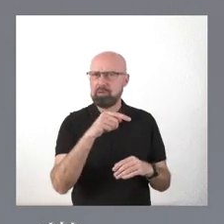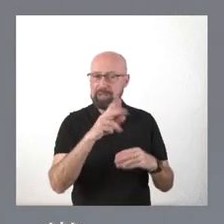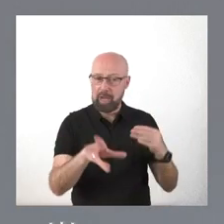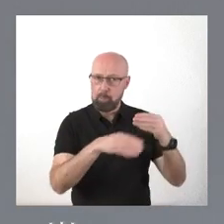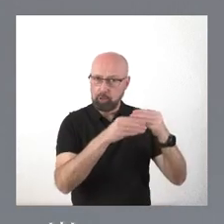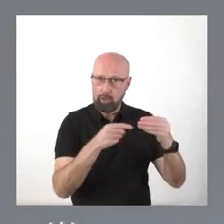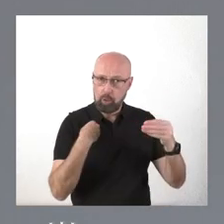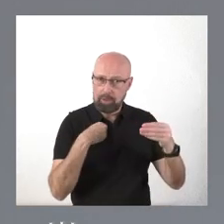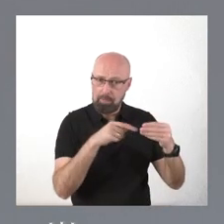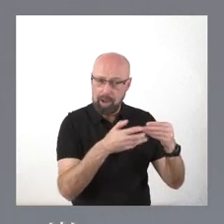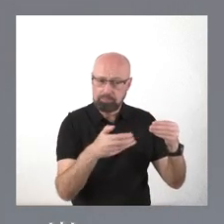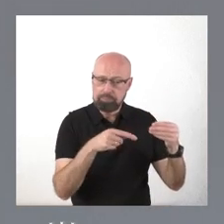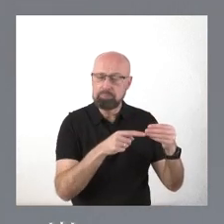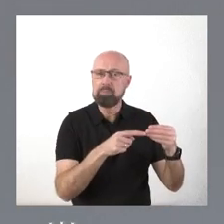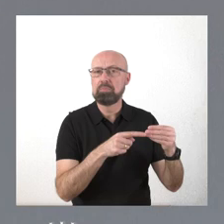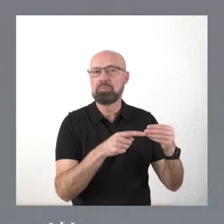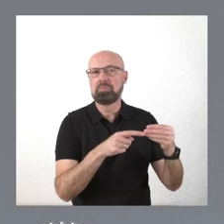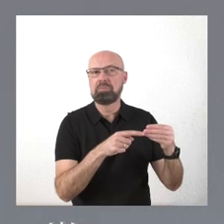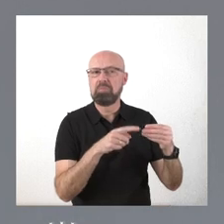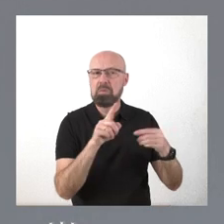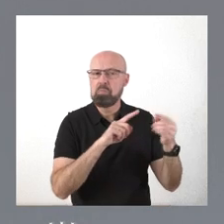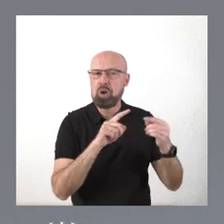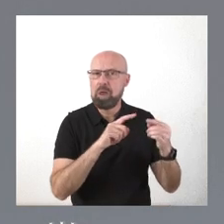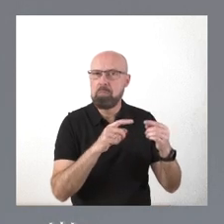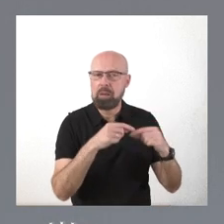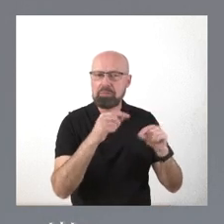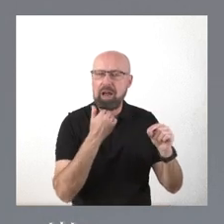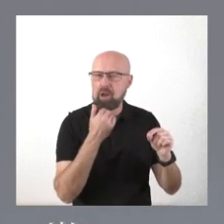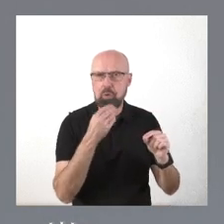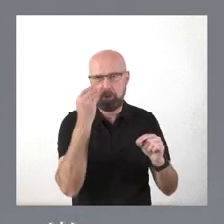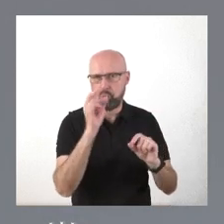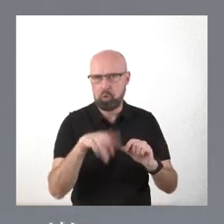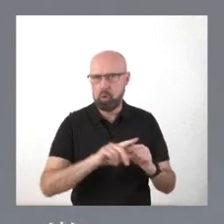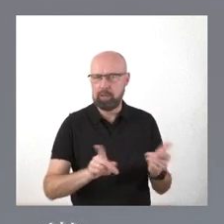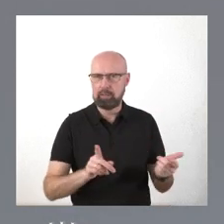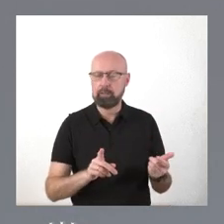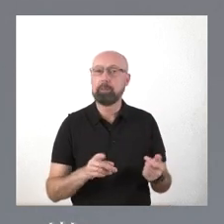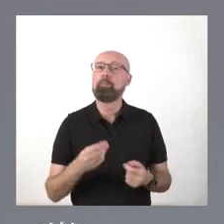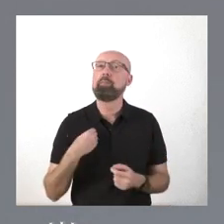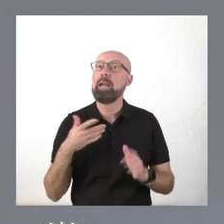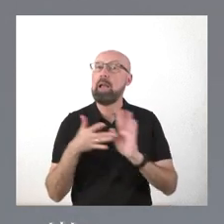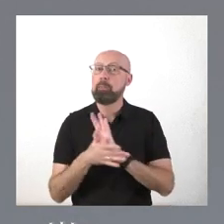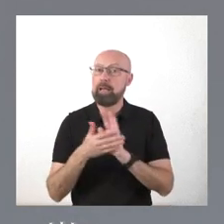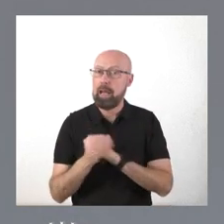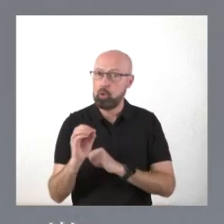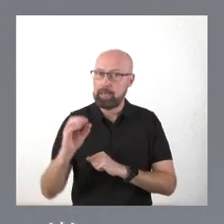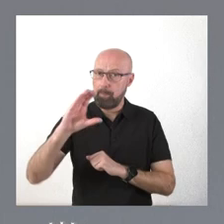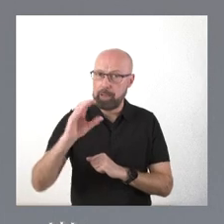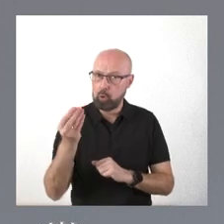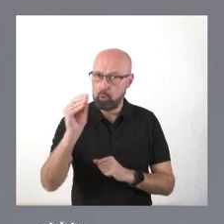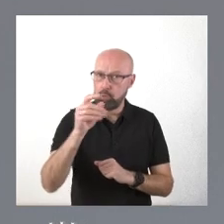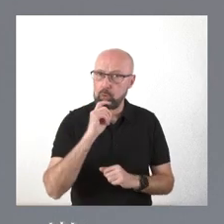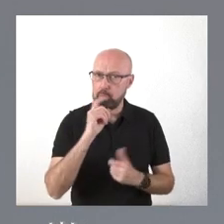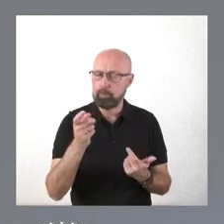incurra en ese problema. Le he explicado esto del incremento. La cuestión